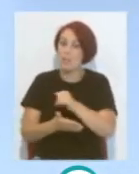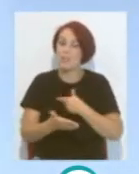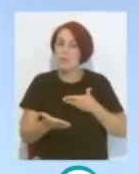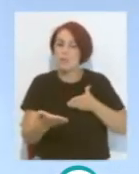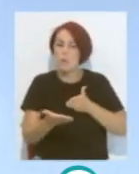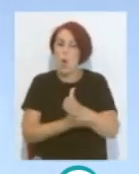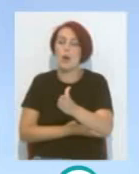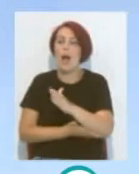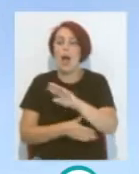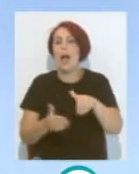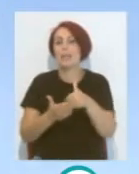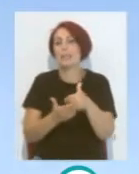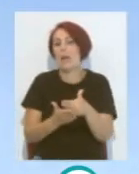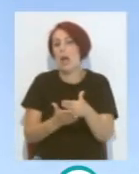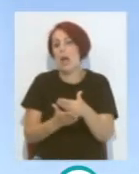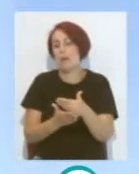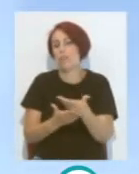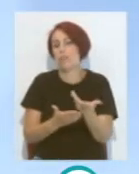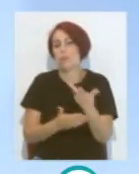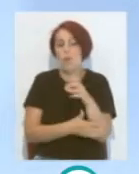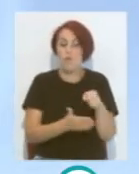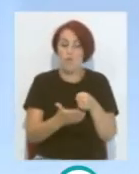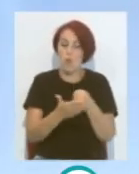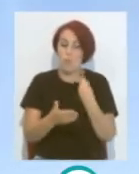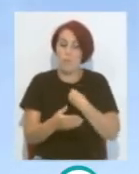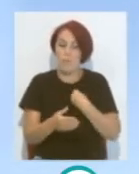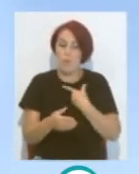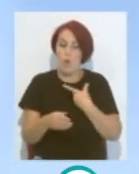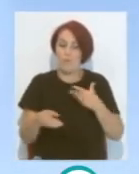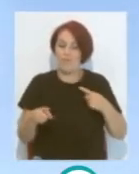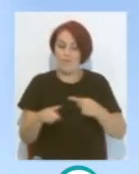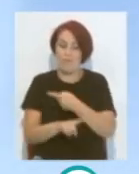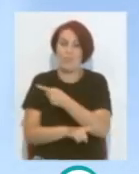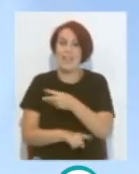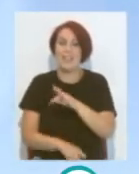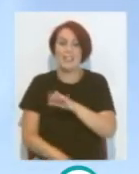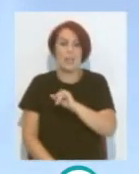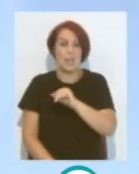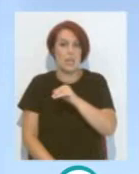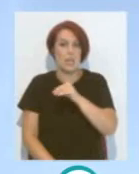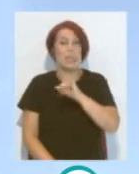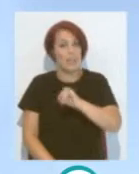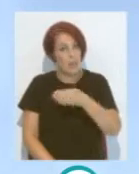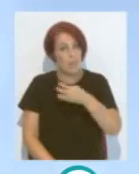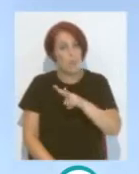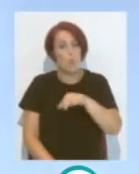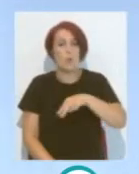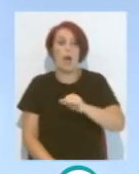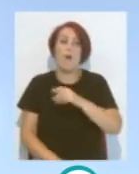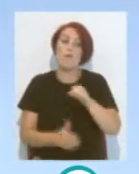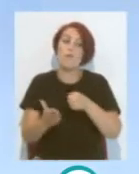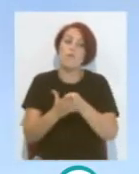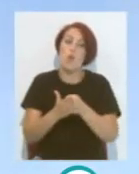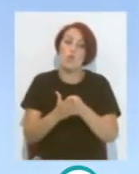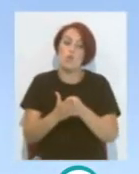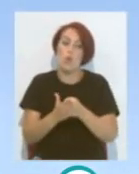Hasta aquí Hasta el fondo Que hace intersección con tribuna O sea del fondo Fondo norte con tribuna Claro, exactamente El fondo